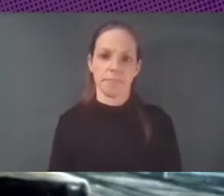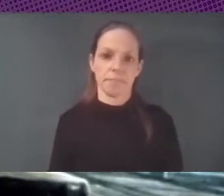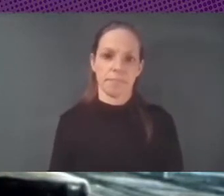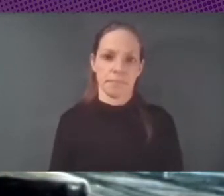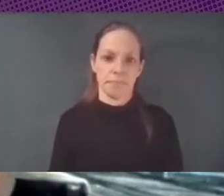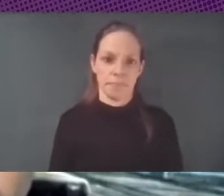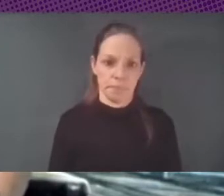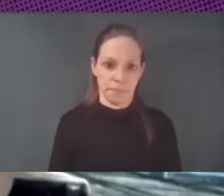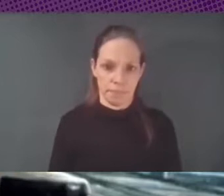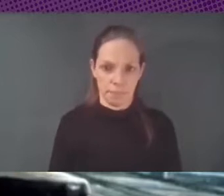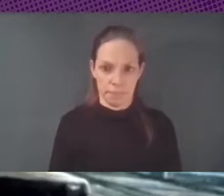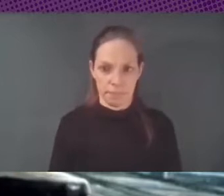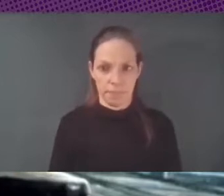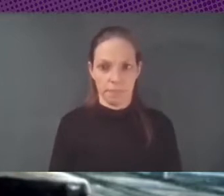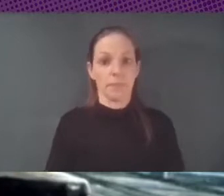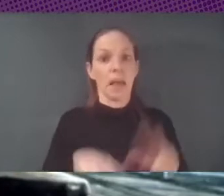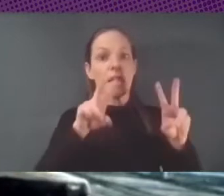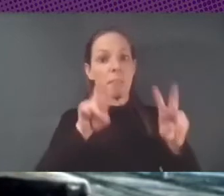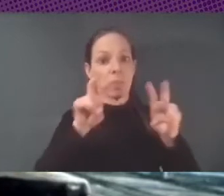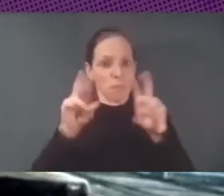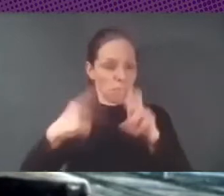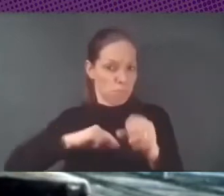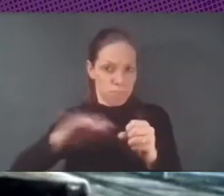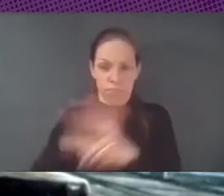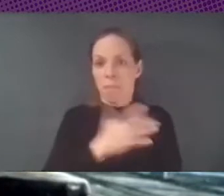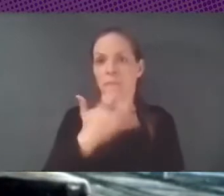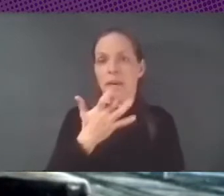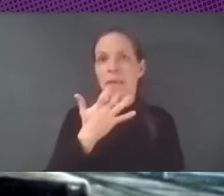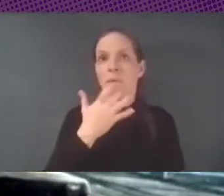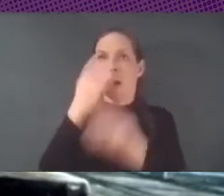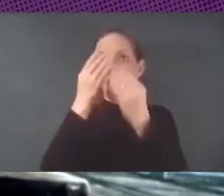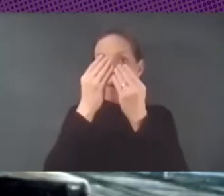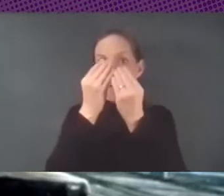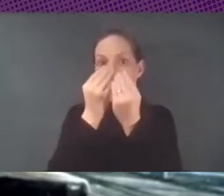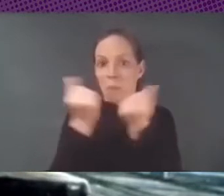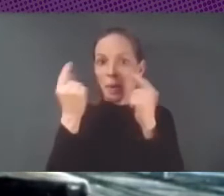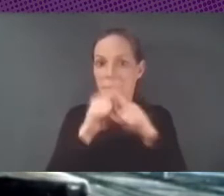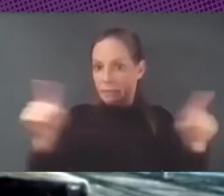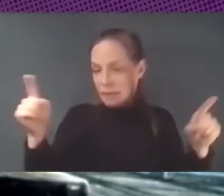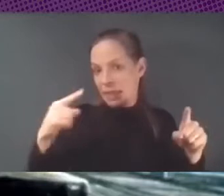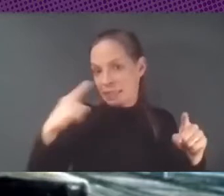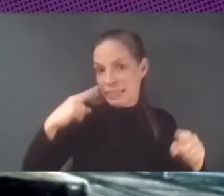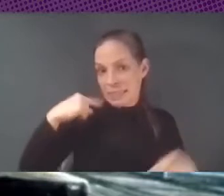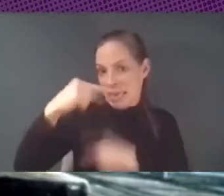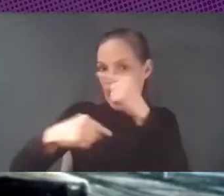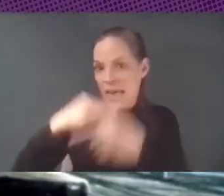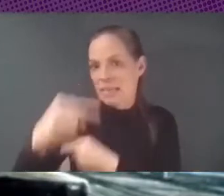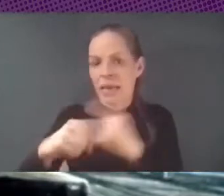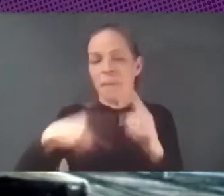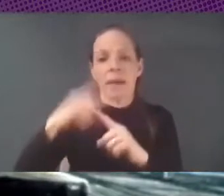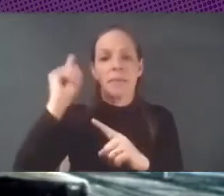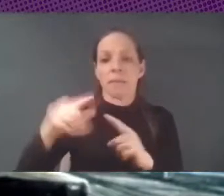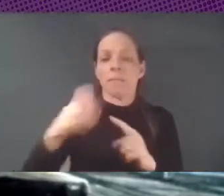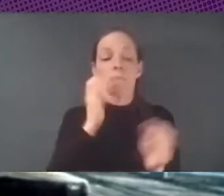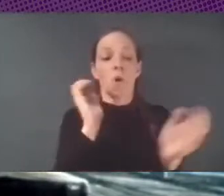desde las invisibilidades clásicas y los problemas de cómo contar algún tipo de comunidades, qué